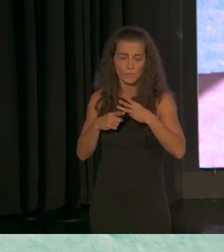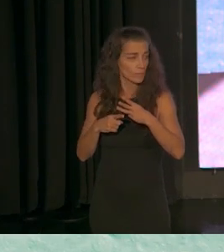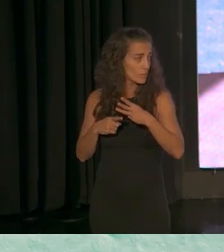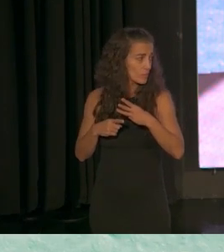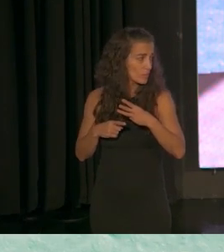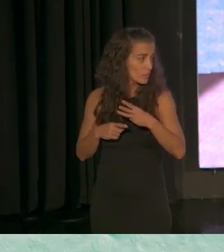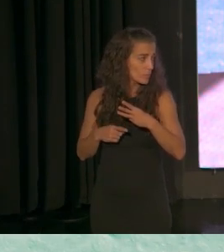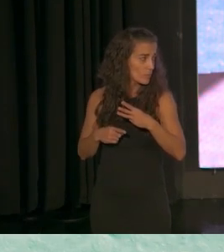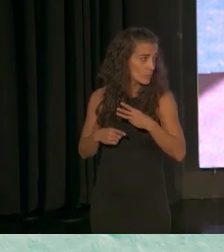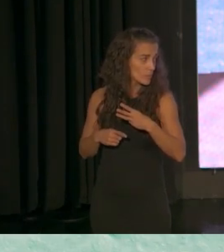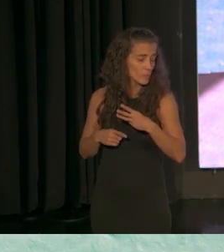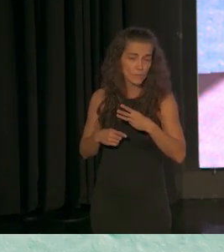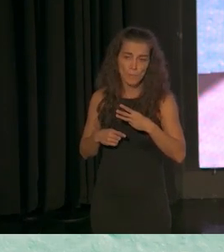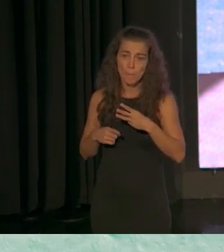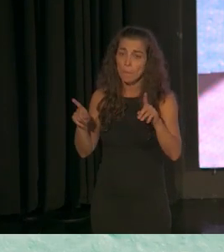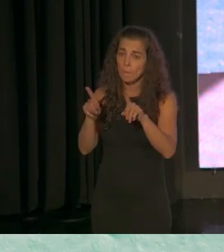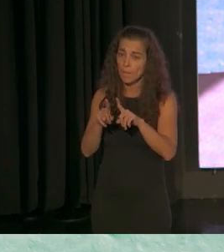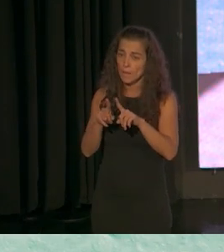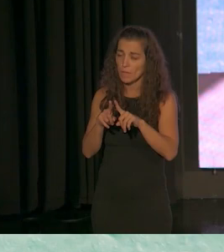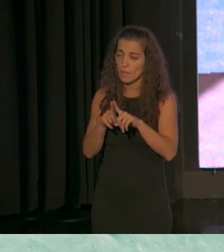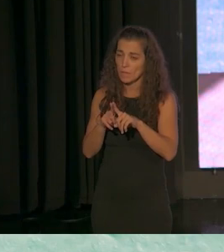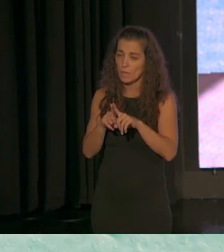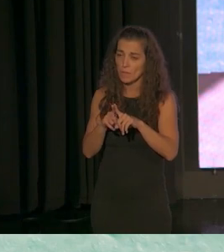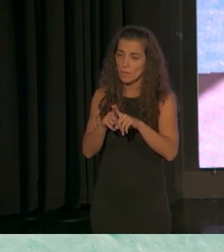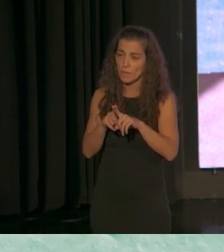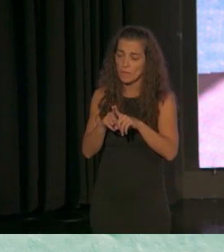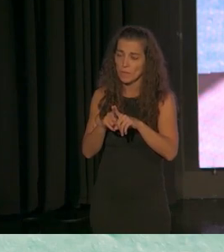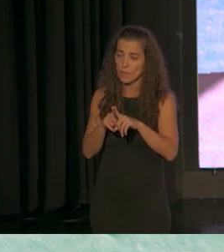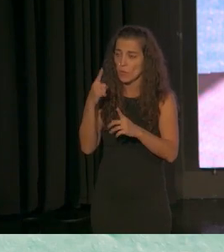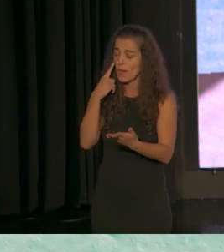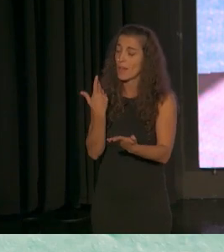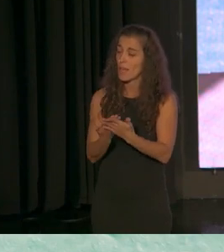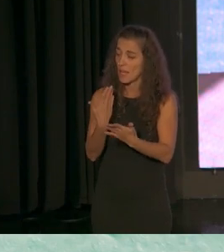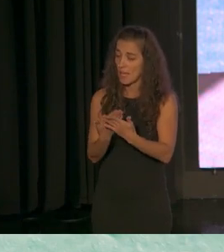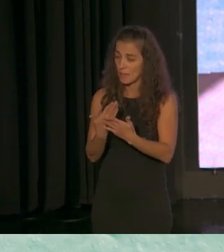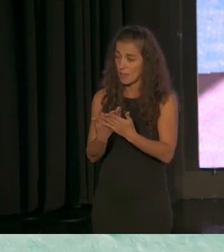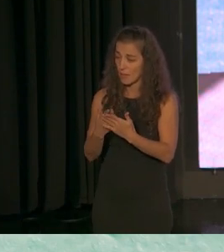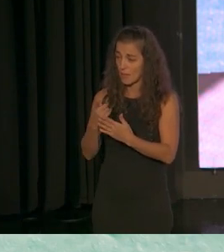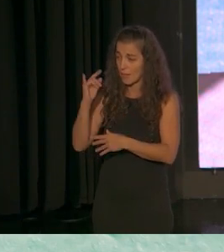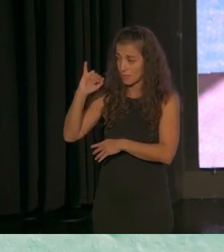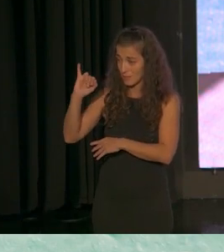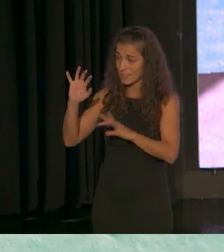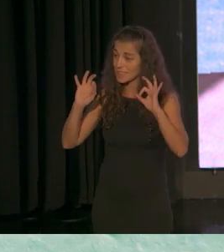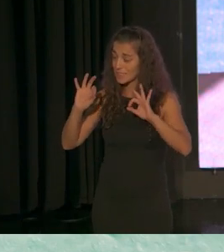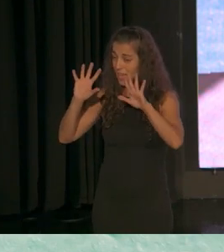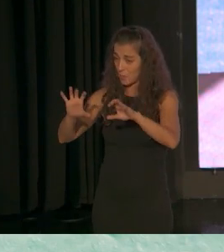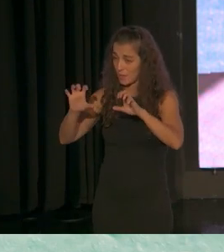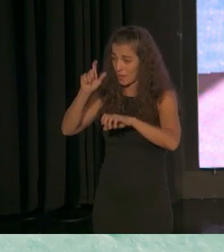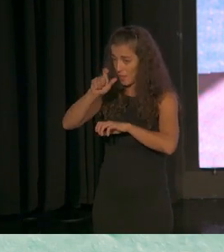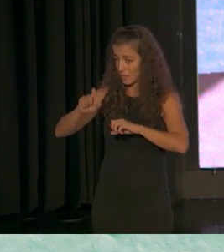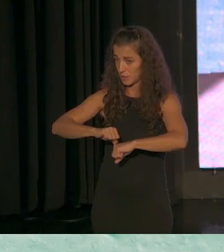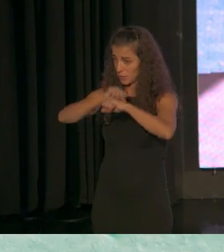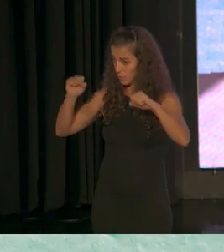están de alguna manera avaladas por las evidencias disponibles en el aprendizaje de los adultos